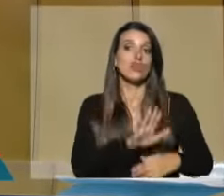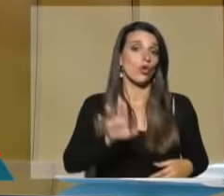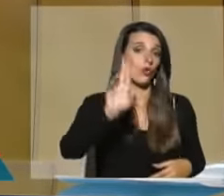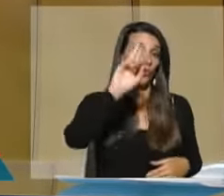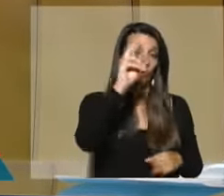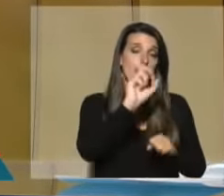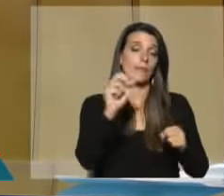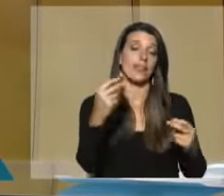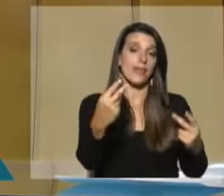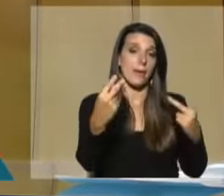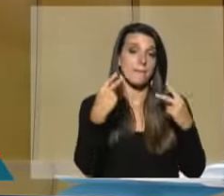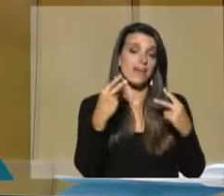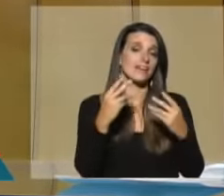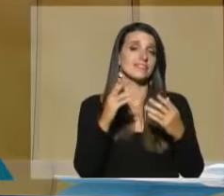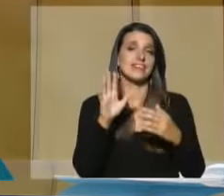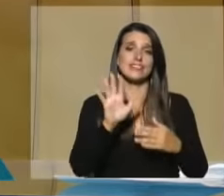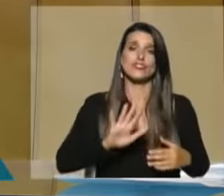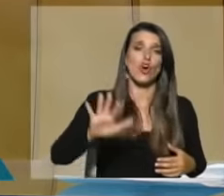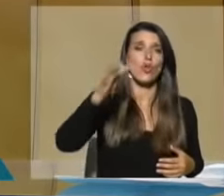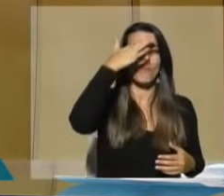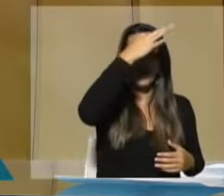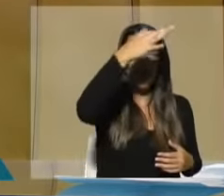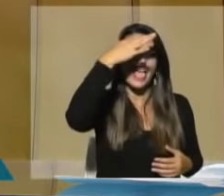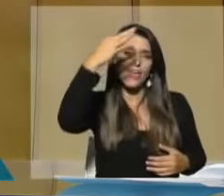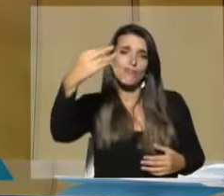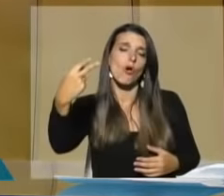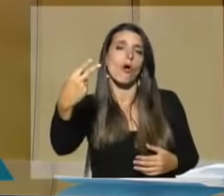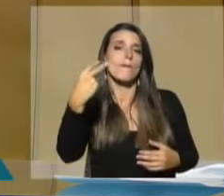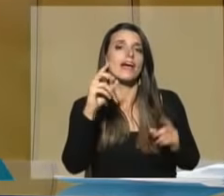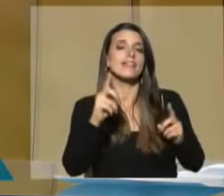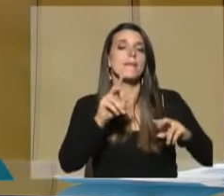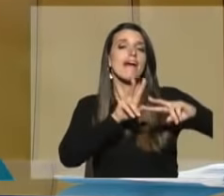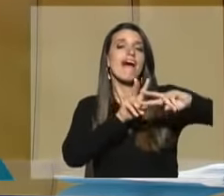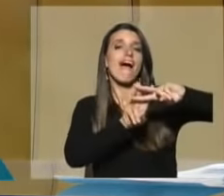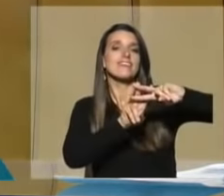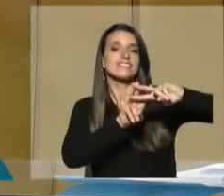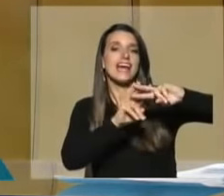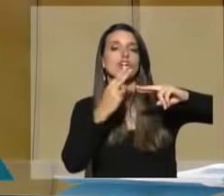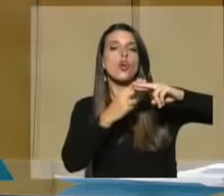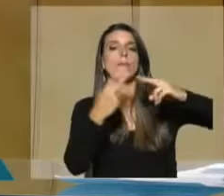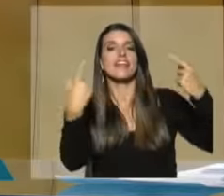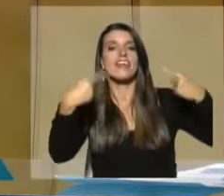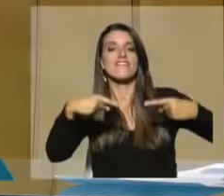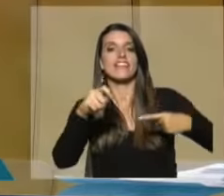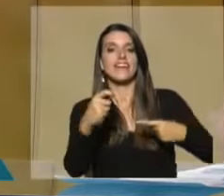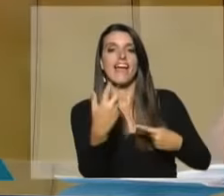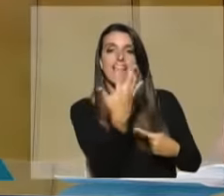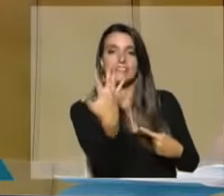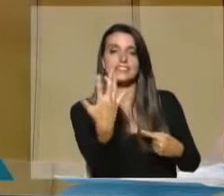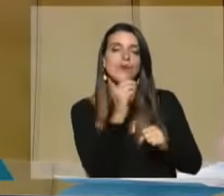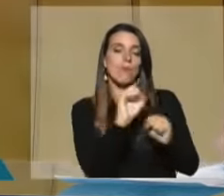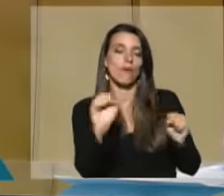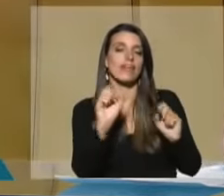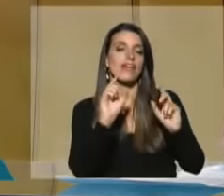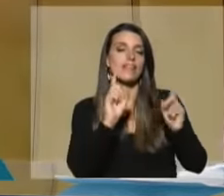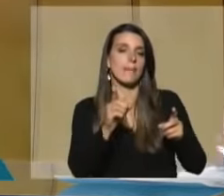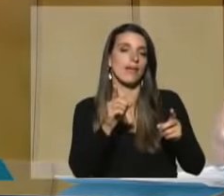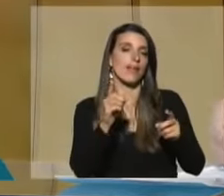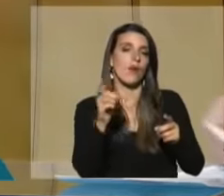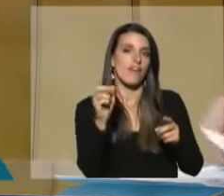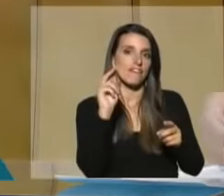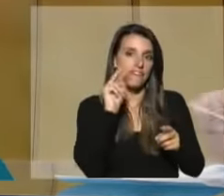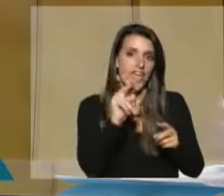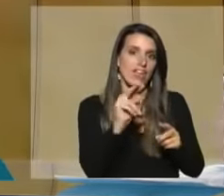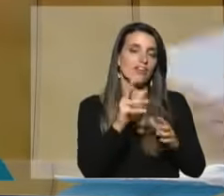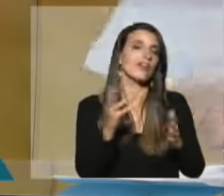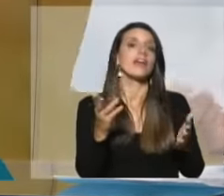nacional, llegando a cada uno de los pagos también, y estamos con el hashtag debatecanal5, porque ahí también pueden participar ustedes como lo